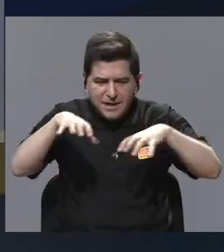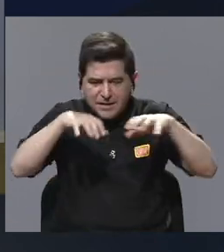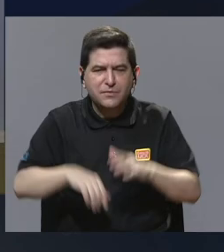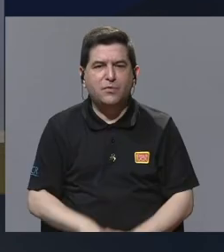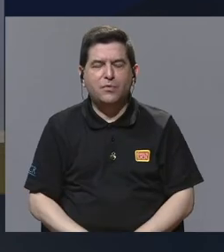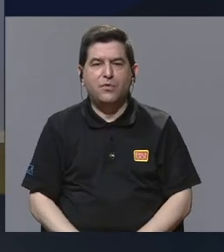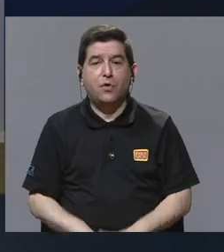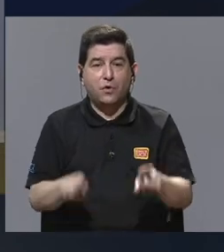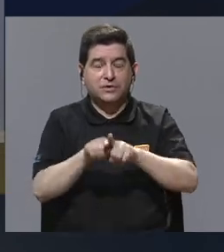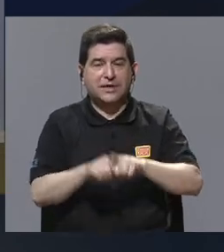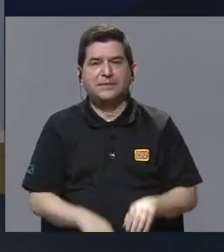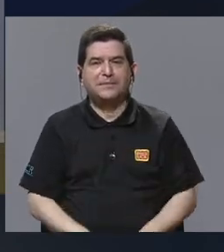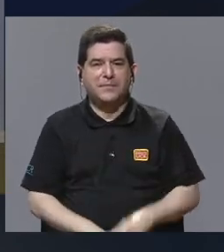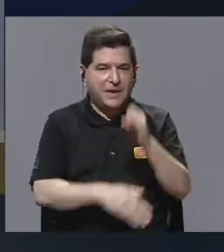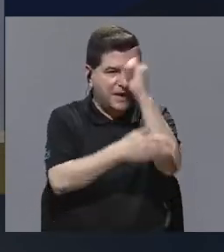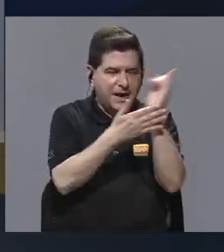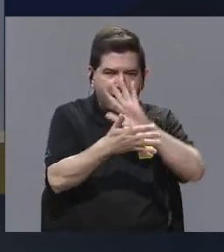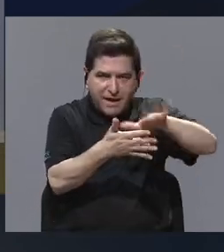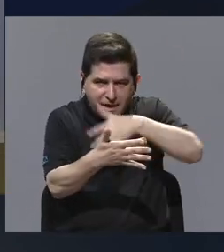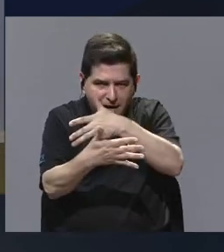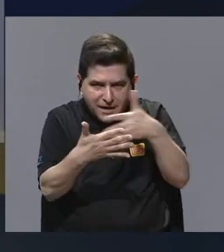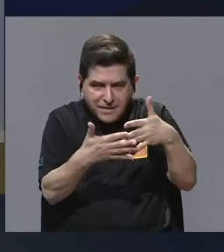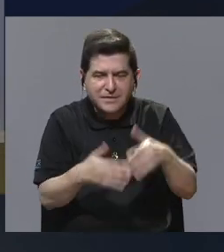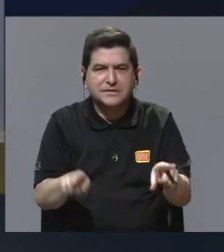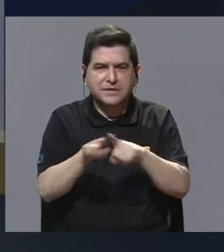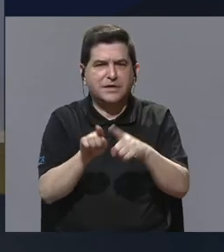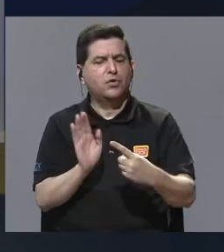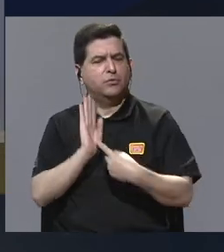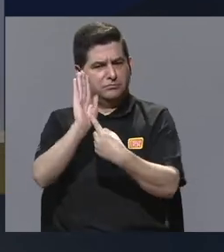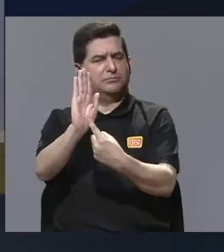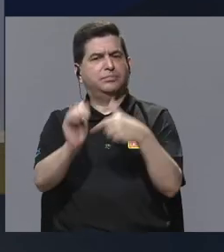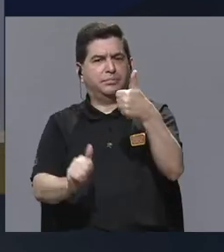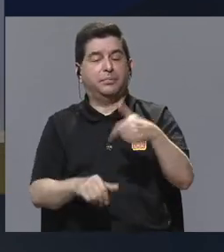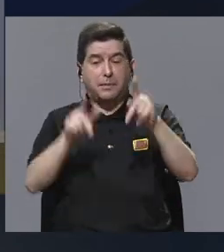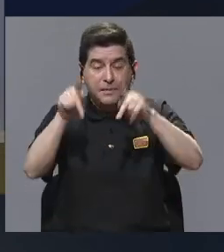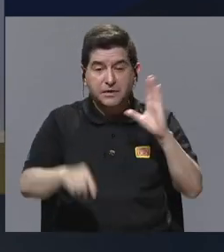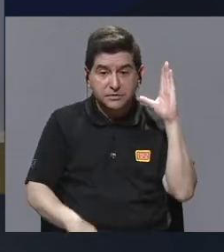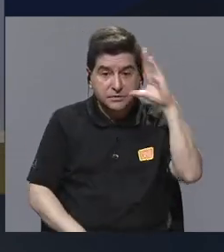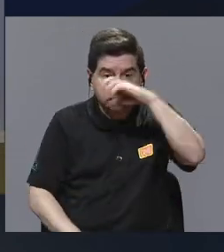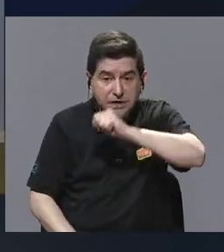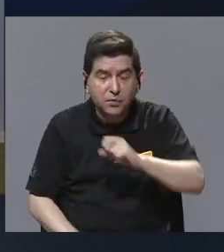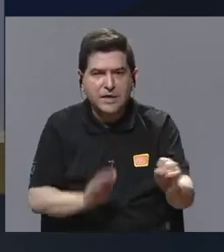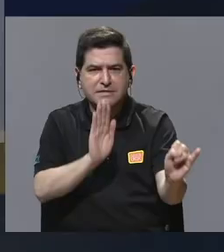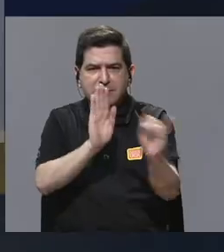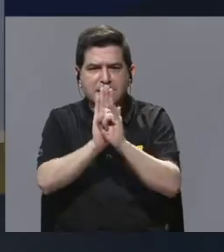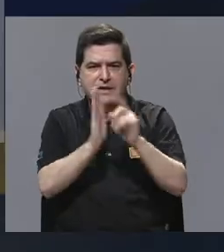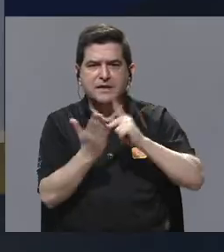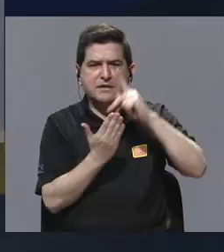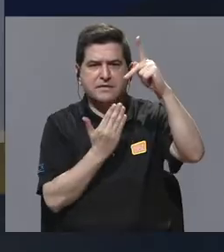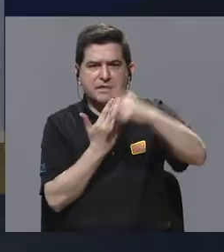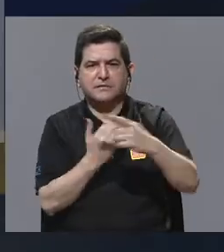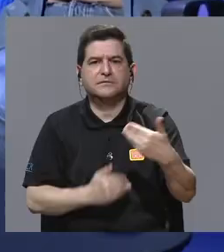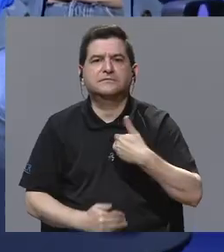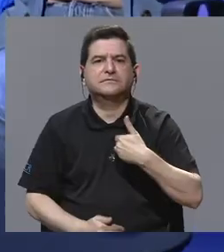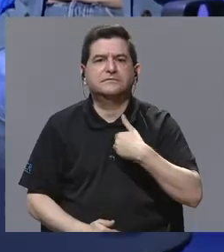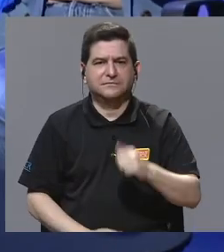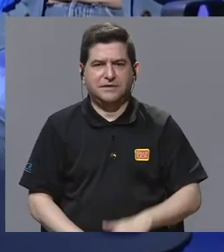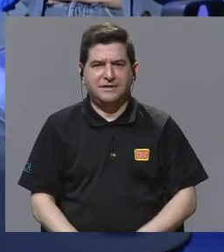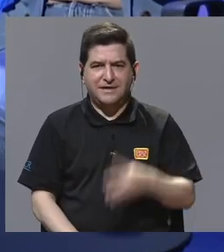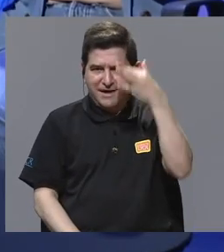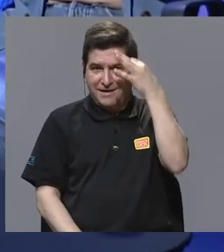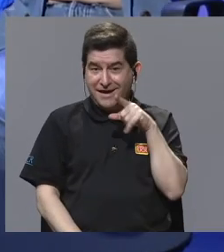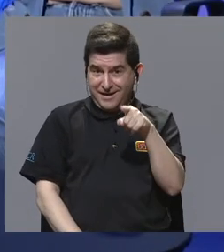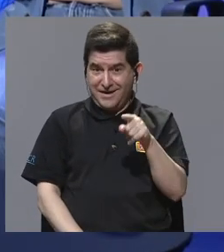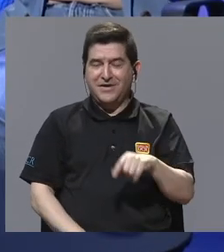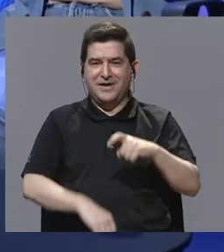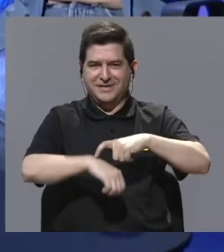también relucen, ¿verdad? La gente ve esa identidad del programa, que creo que hay días donde se